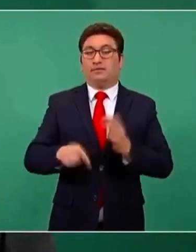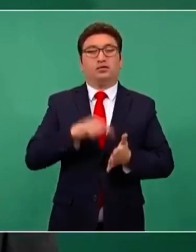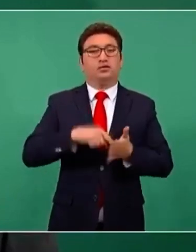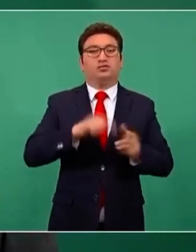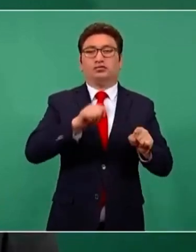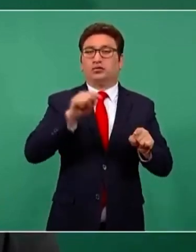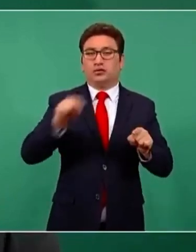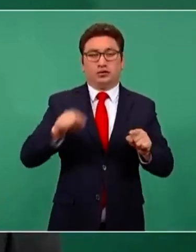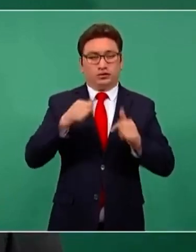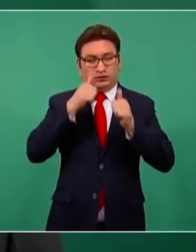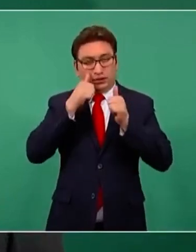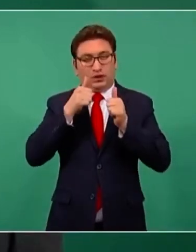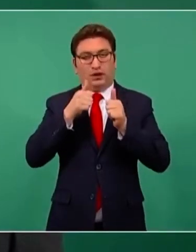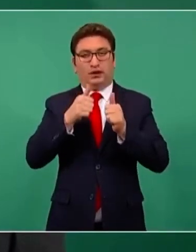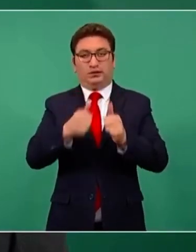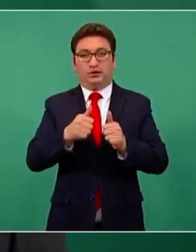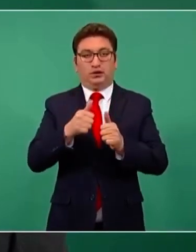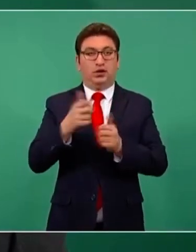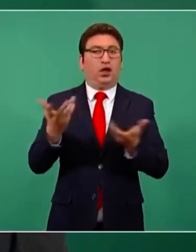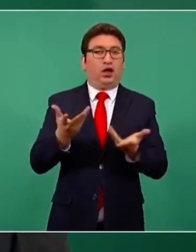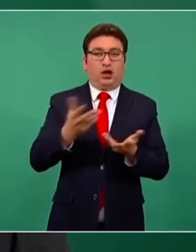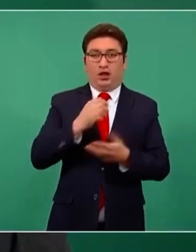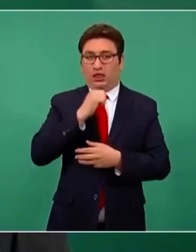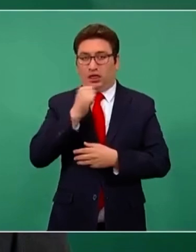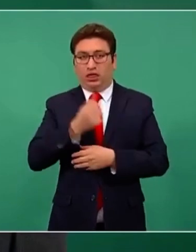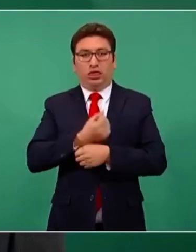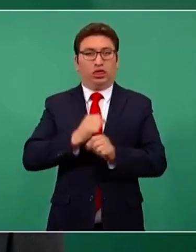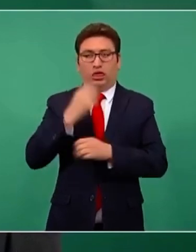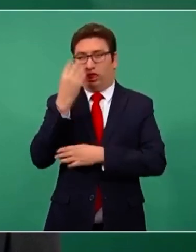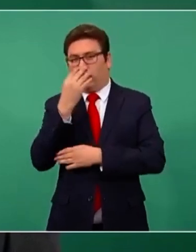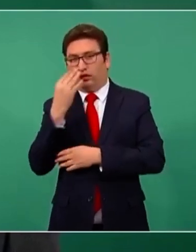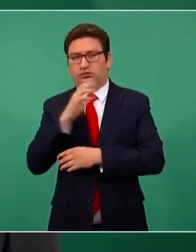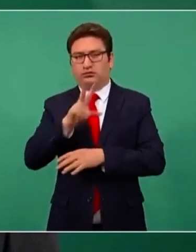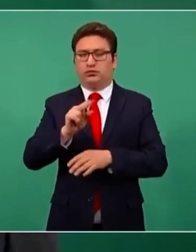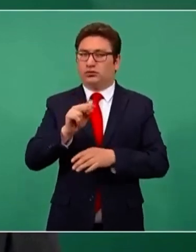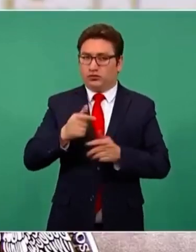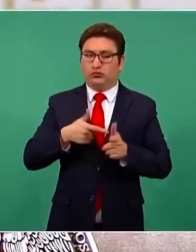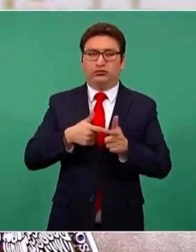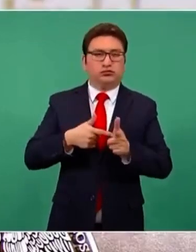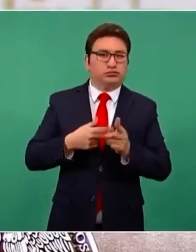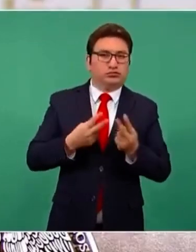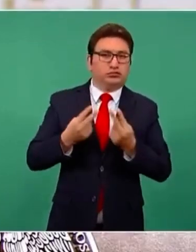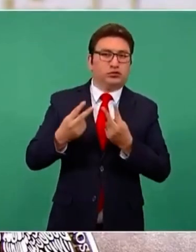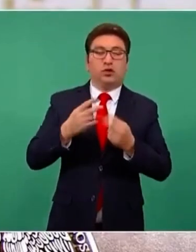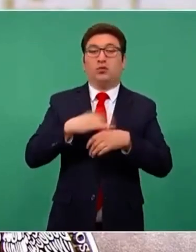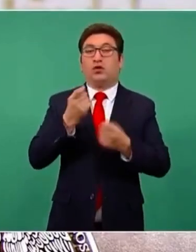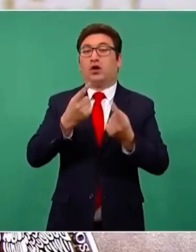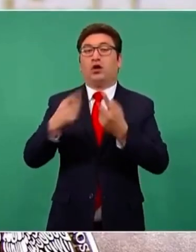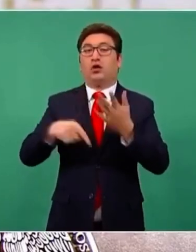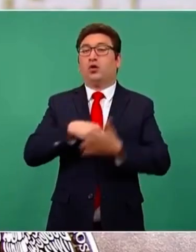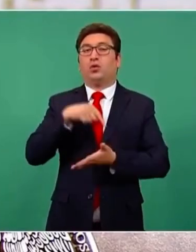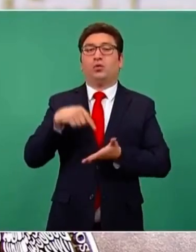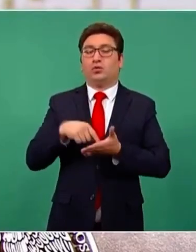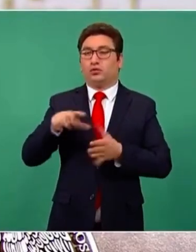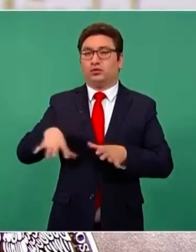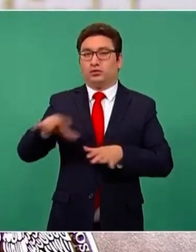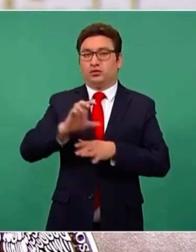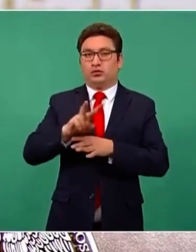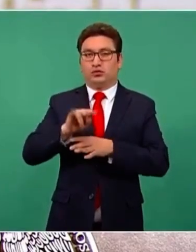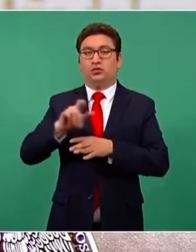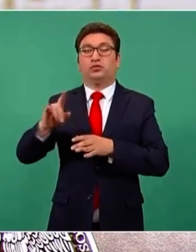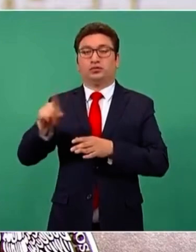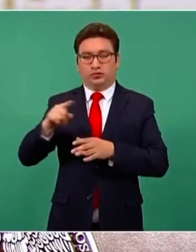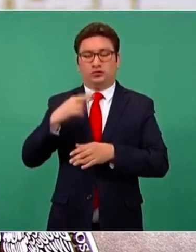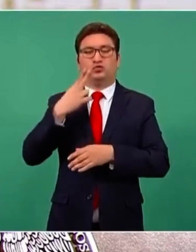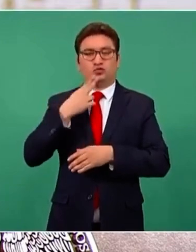atención no están ociosas en la medida en que no fueron necesarias, porque se fueron desocupando las unidades COVID, han sido